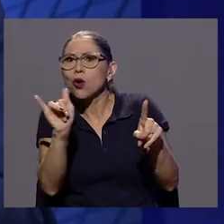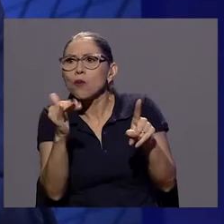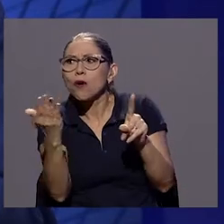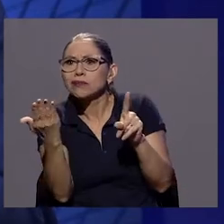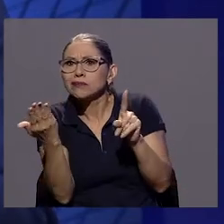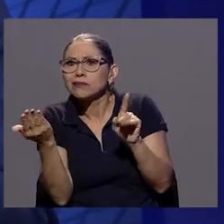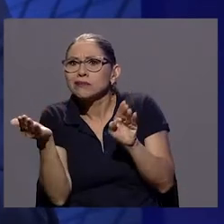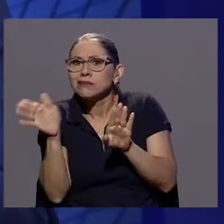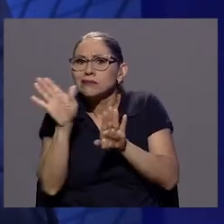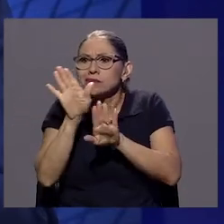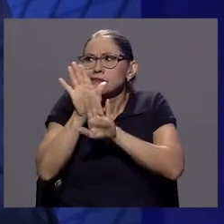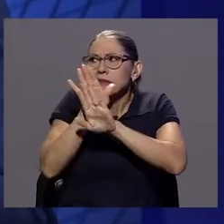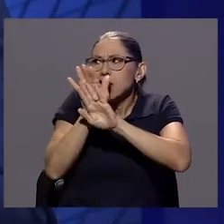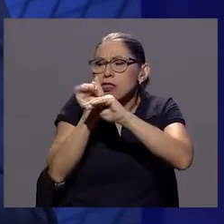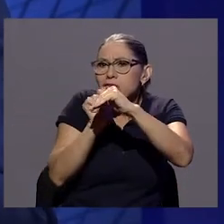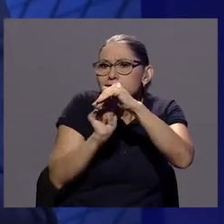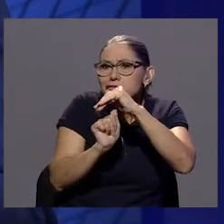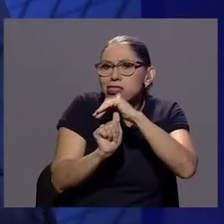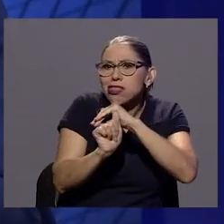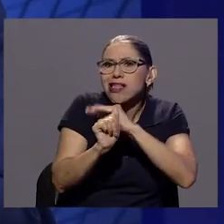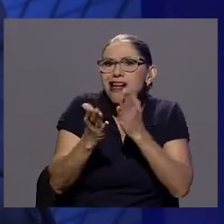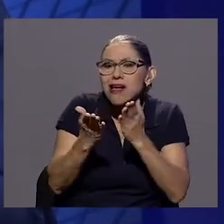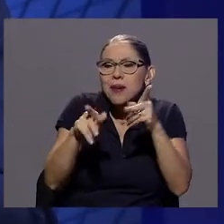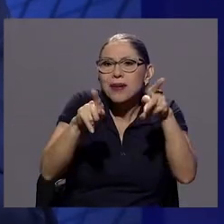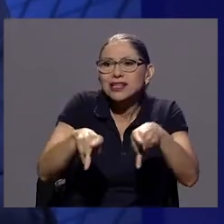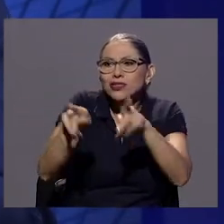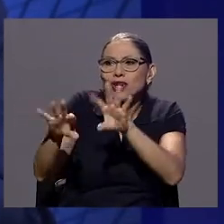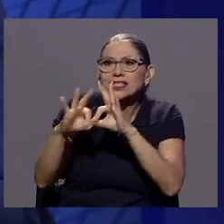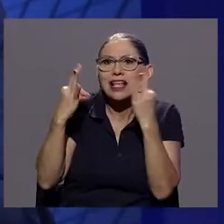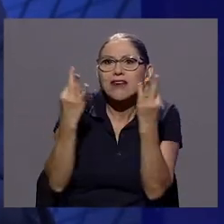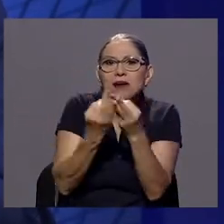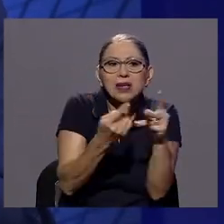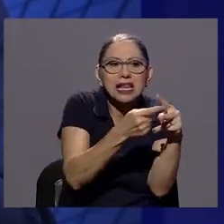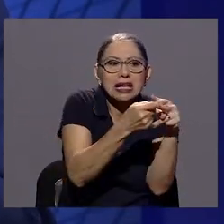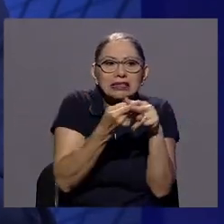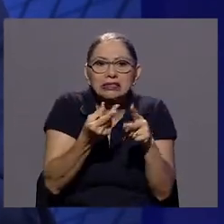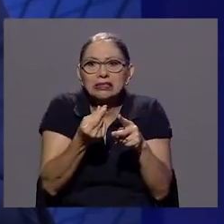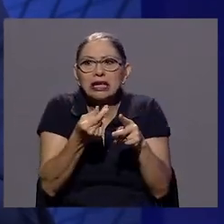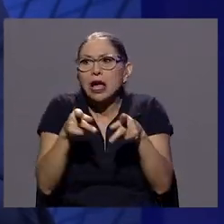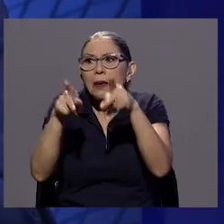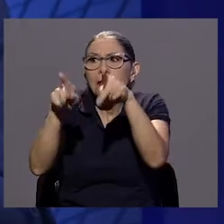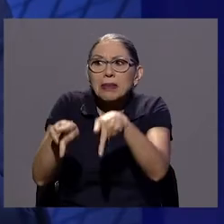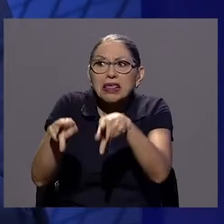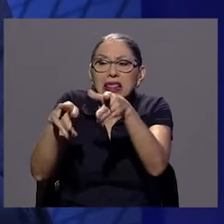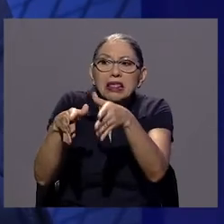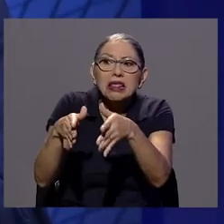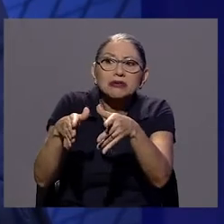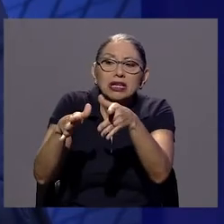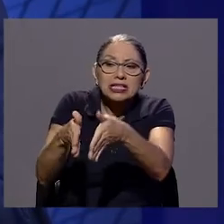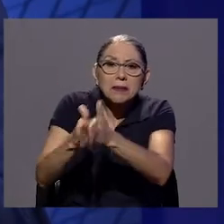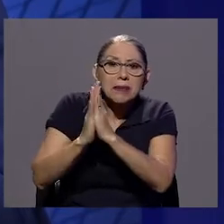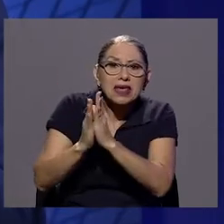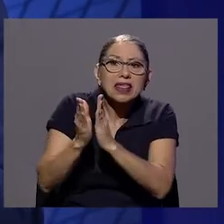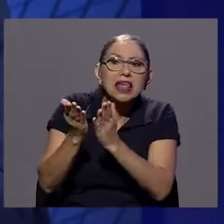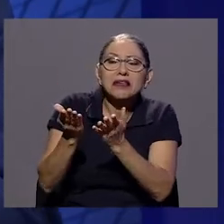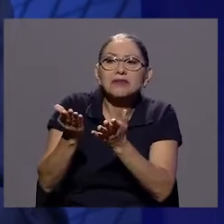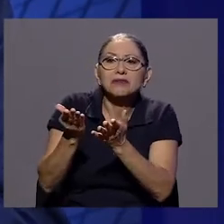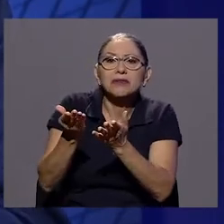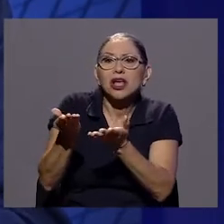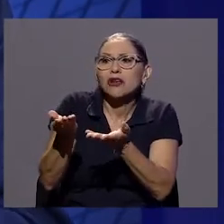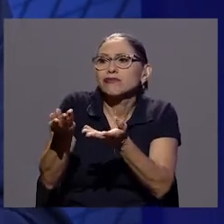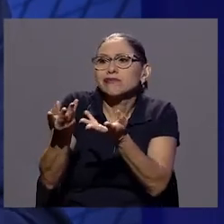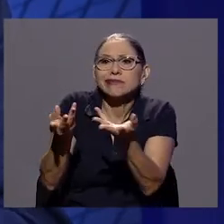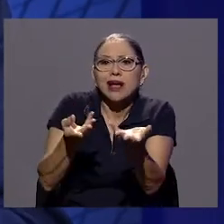Crédito de los familiares, crédito de prestamistas, crédito incluso de tiendas, de domésticos